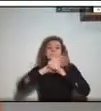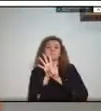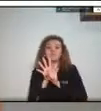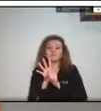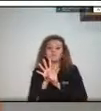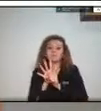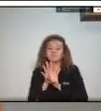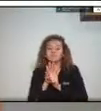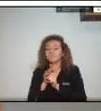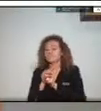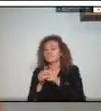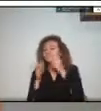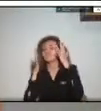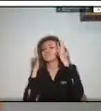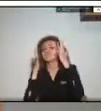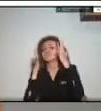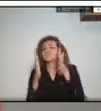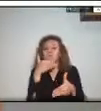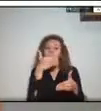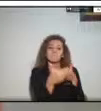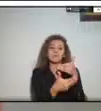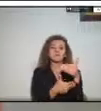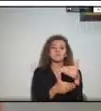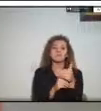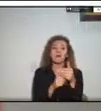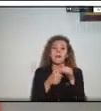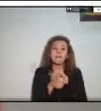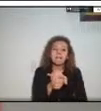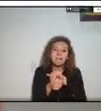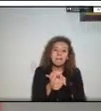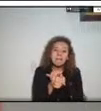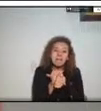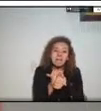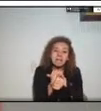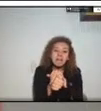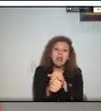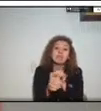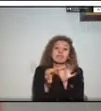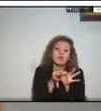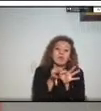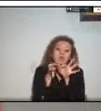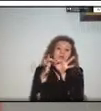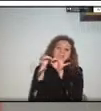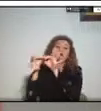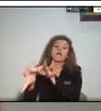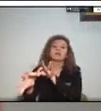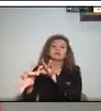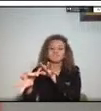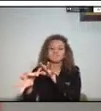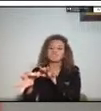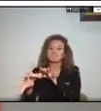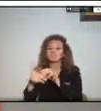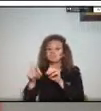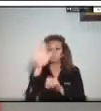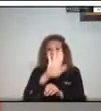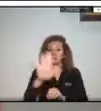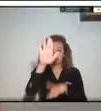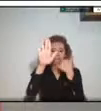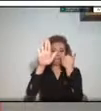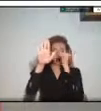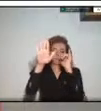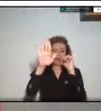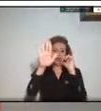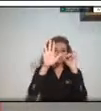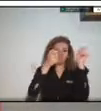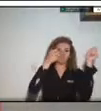hecho de que este proceso pues se haya demorado un poco sin embargo acá desde el departamento ya se tomaron unas medidas y ya viene un